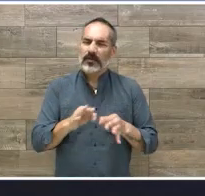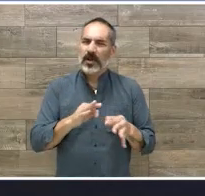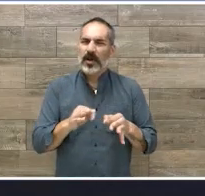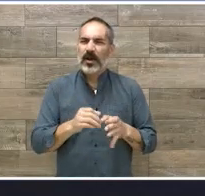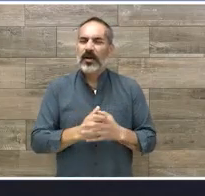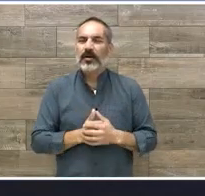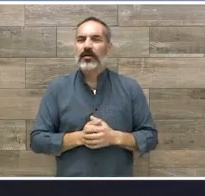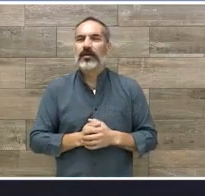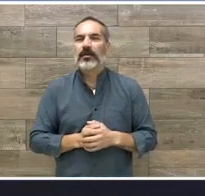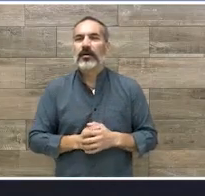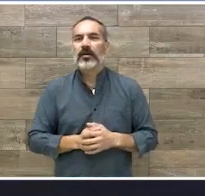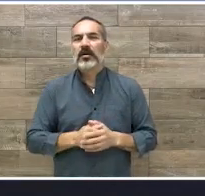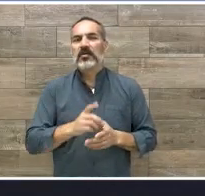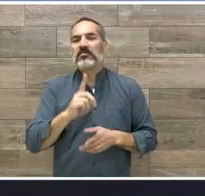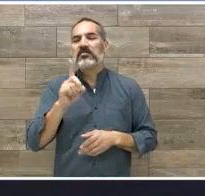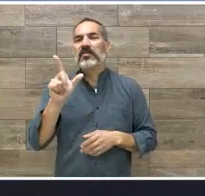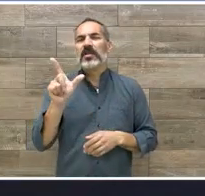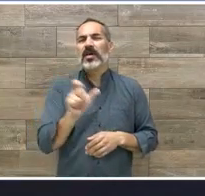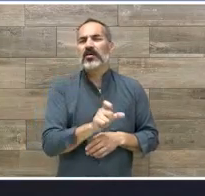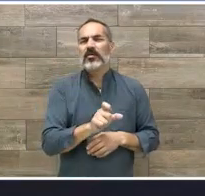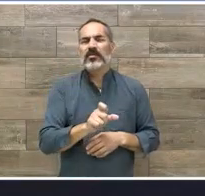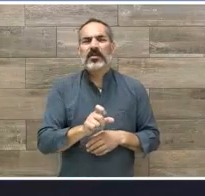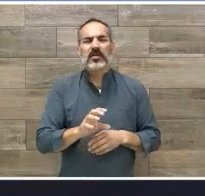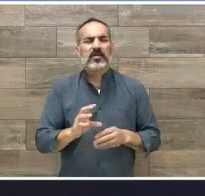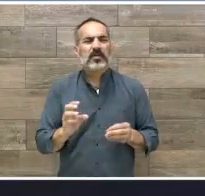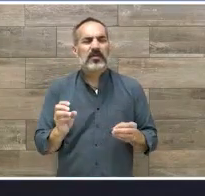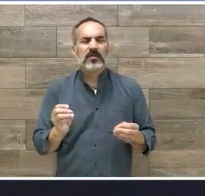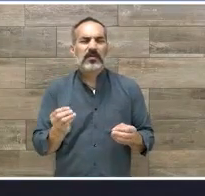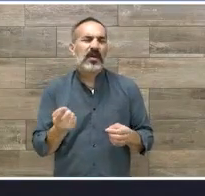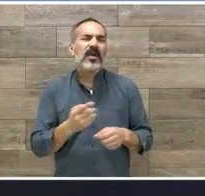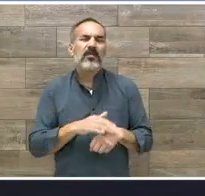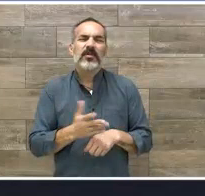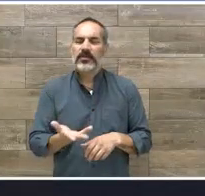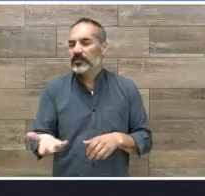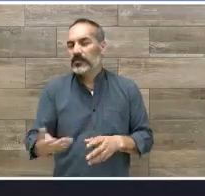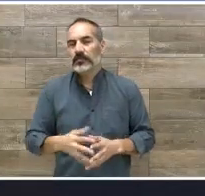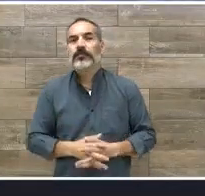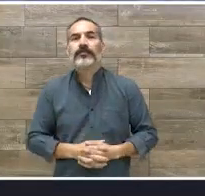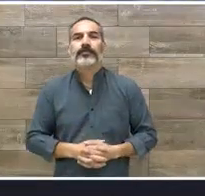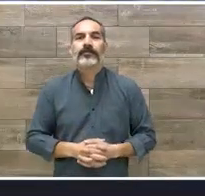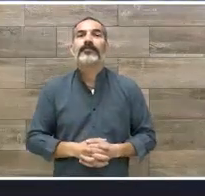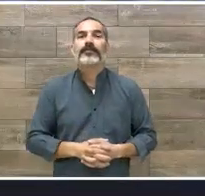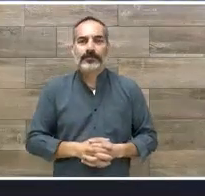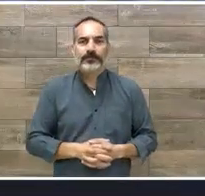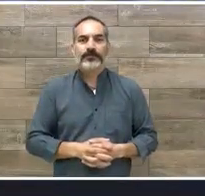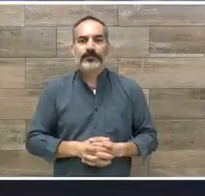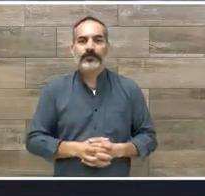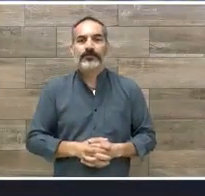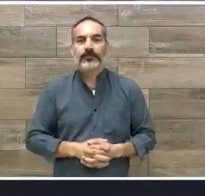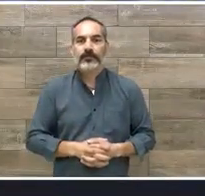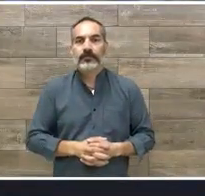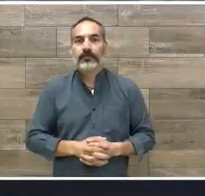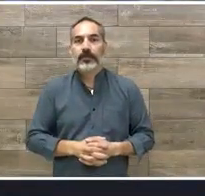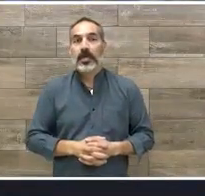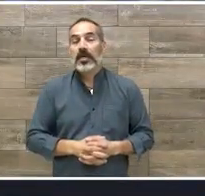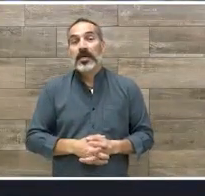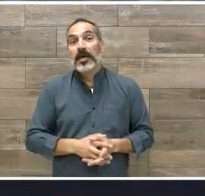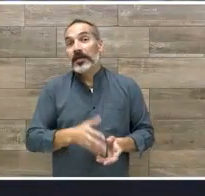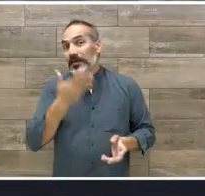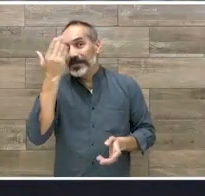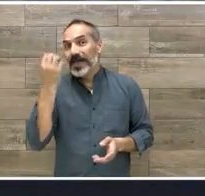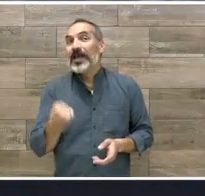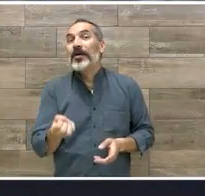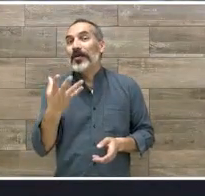diagnósticos o conmovilidades que pudiéramos trabajar con ella? Claro, no puedo asegurar que